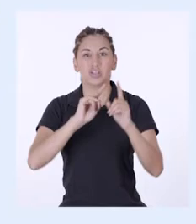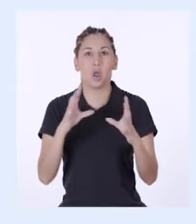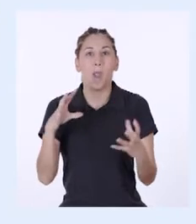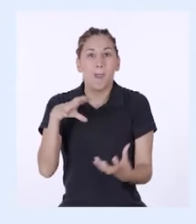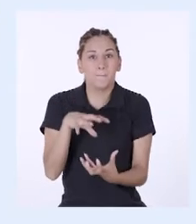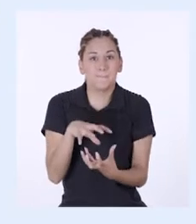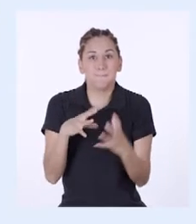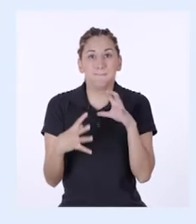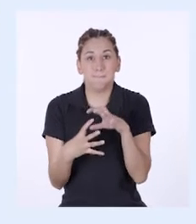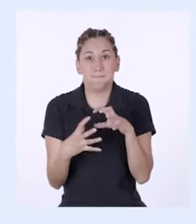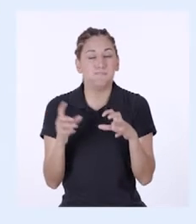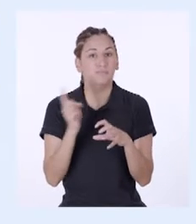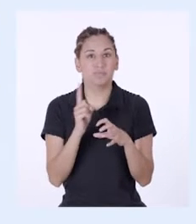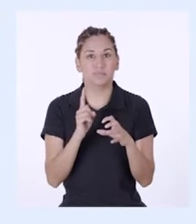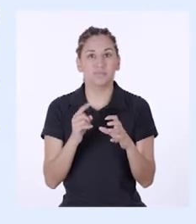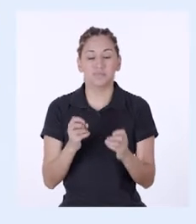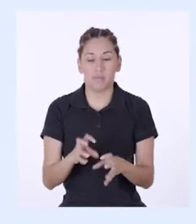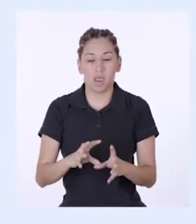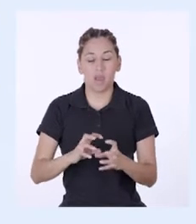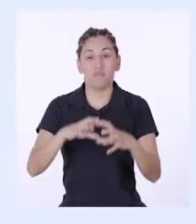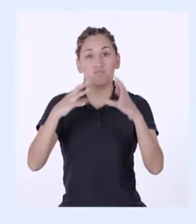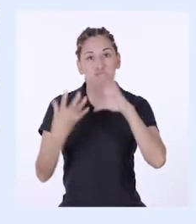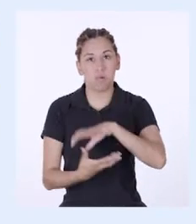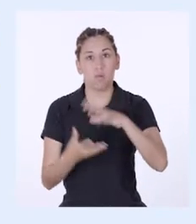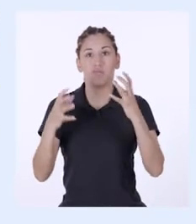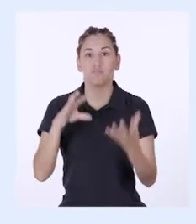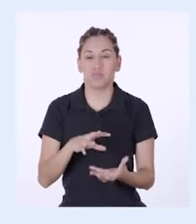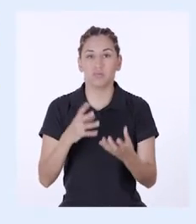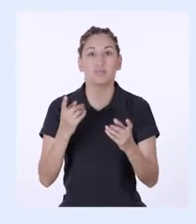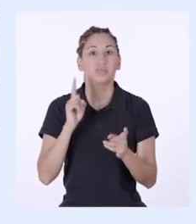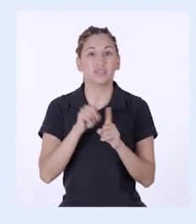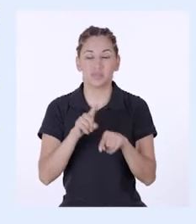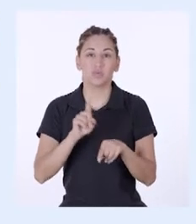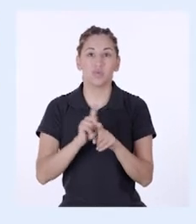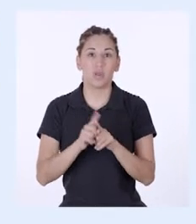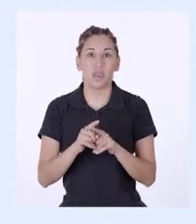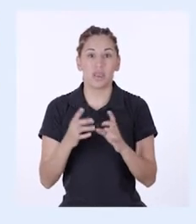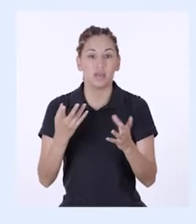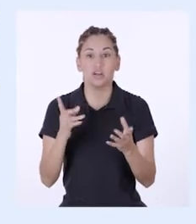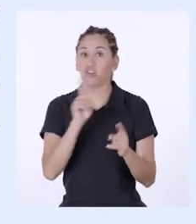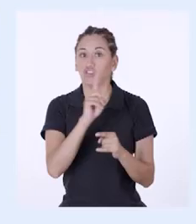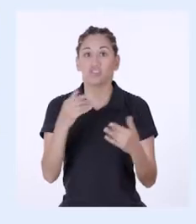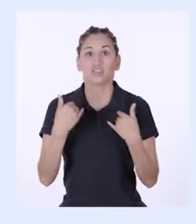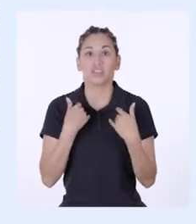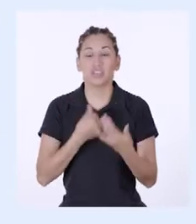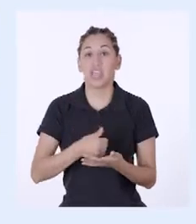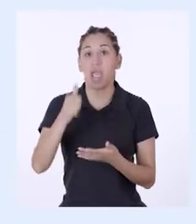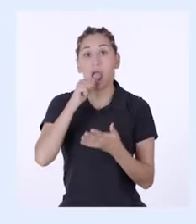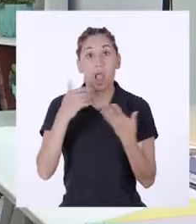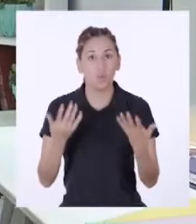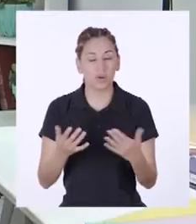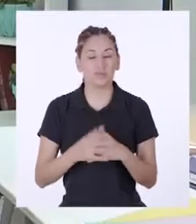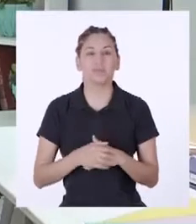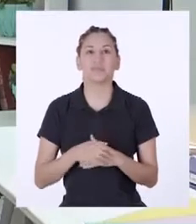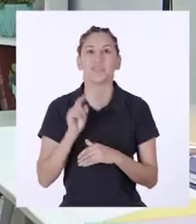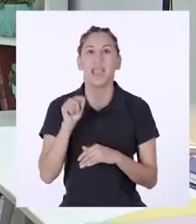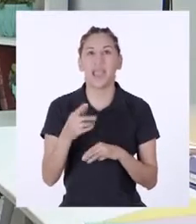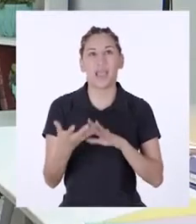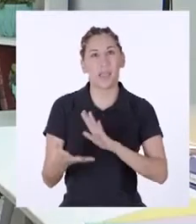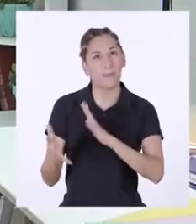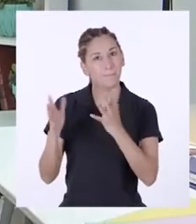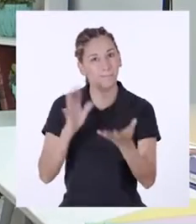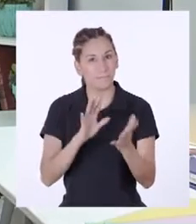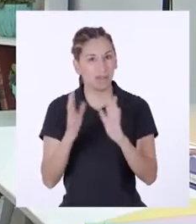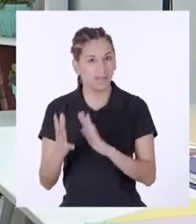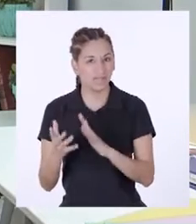convierta en un proceso anaerobio, es decir, una descomposición sin presencia de oxígeno. Es casi